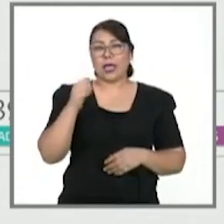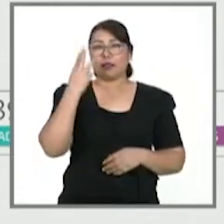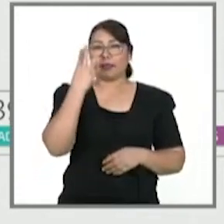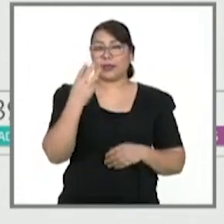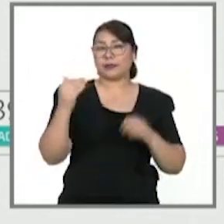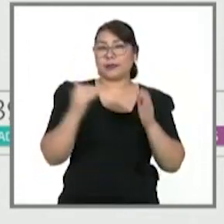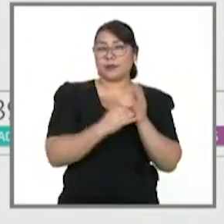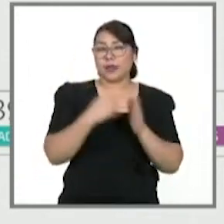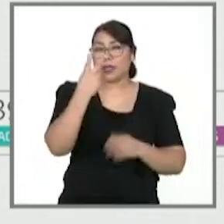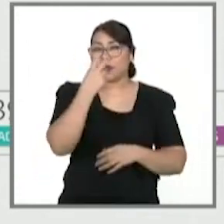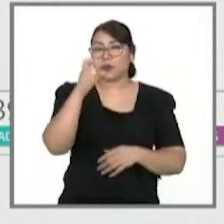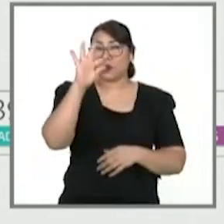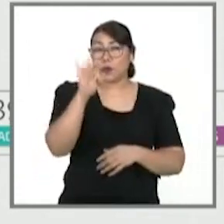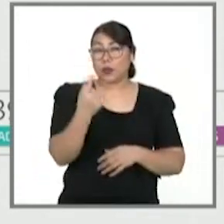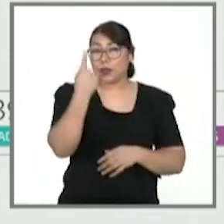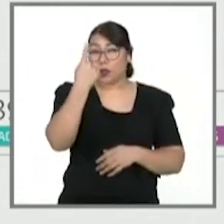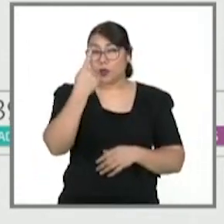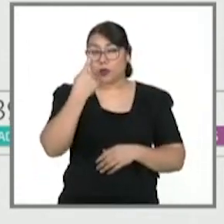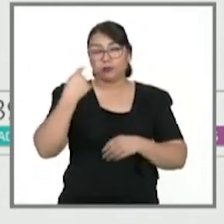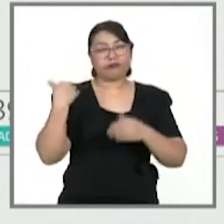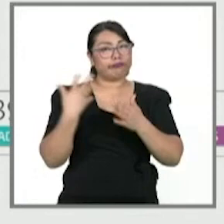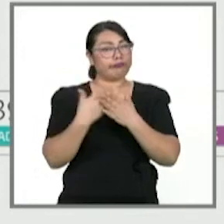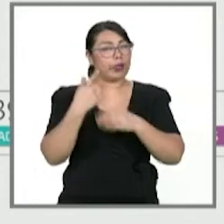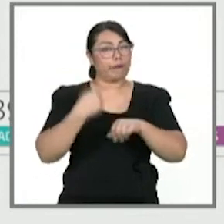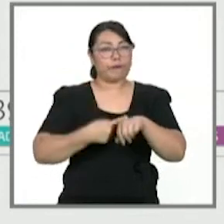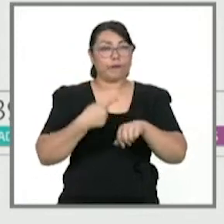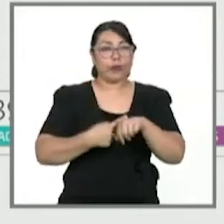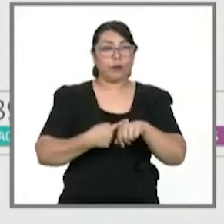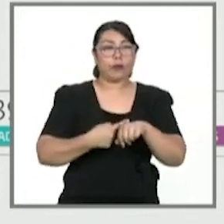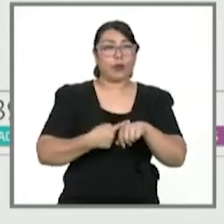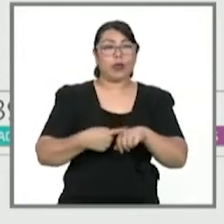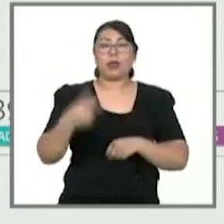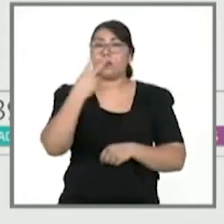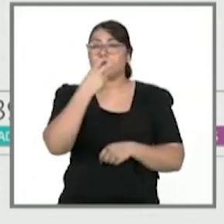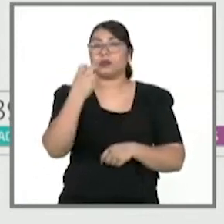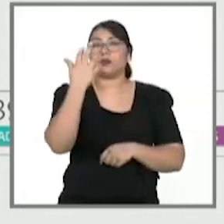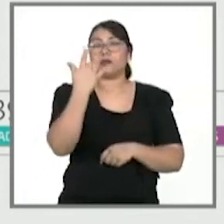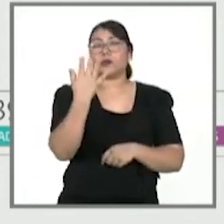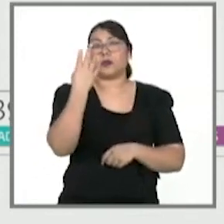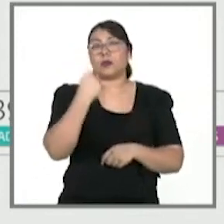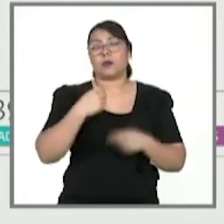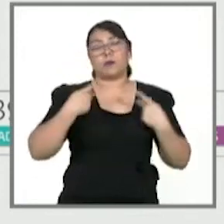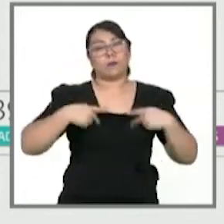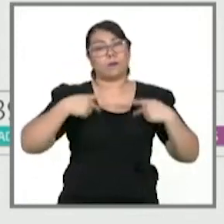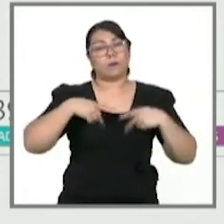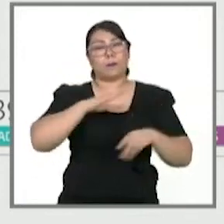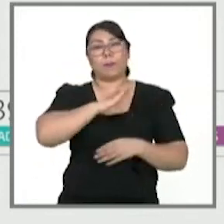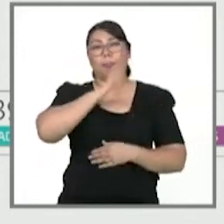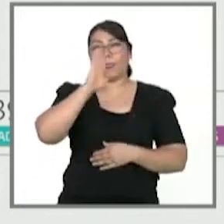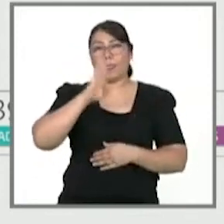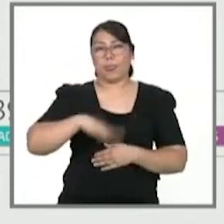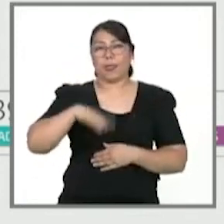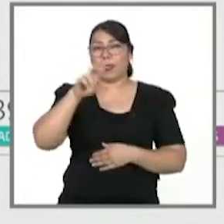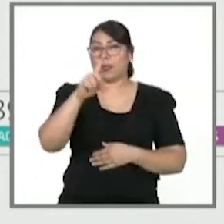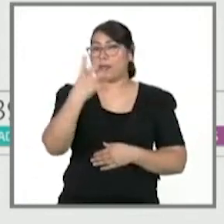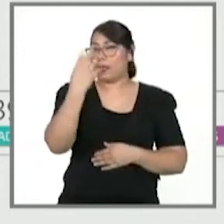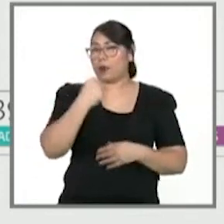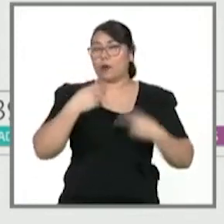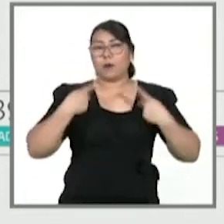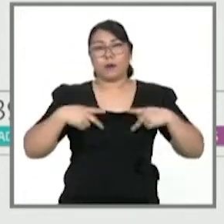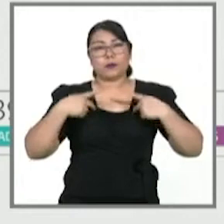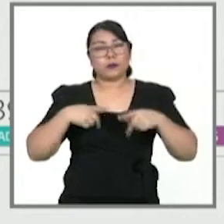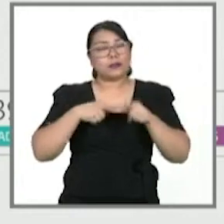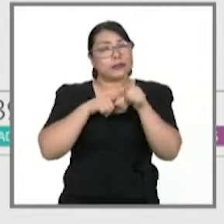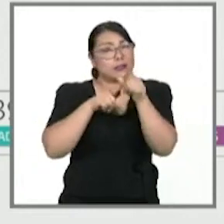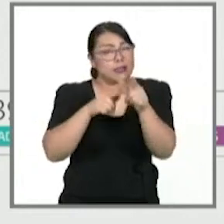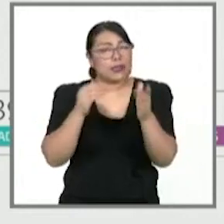.241 casos confirmados, lamentablemente 259 defunciones y 39 casos